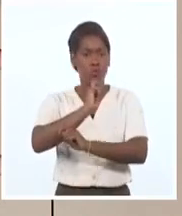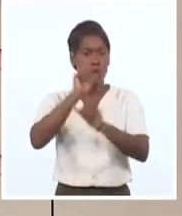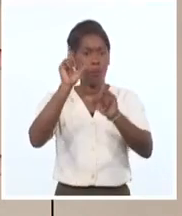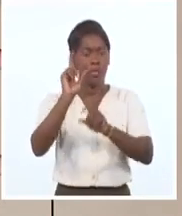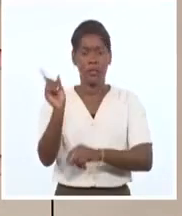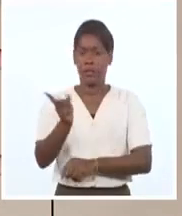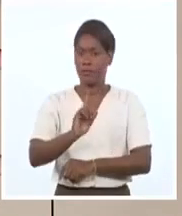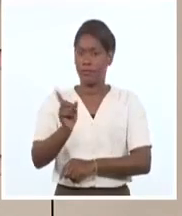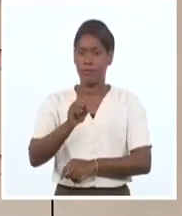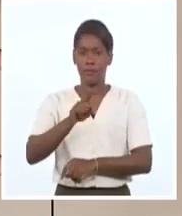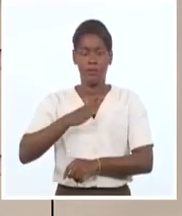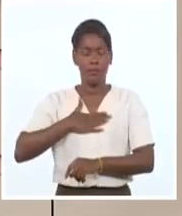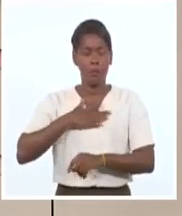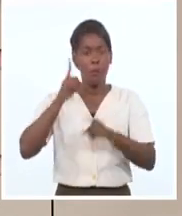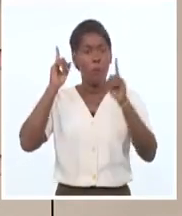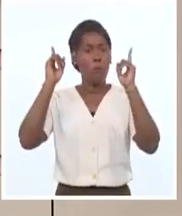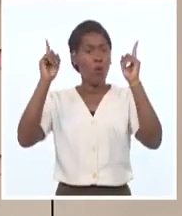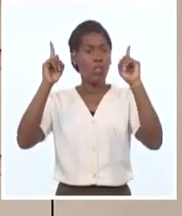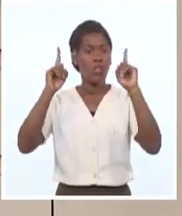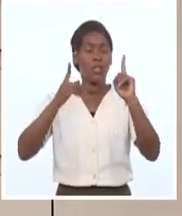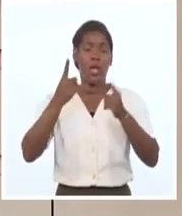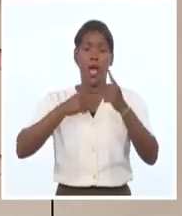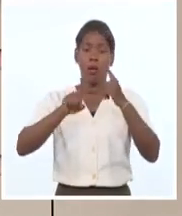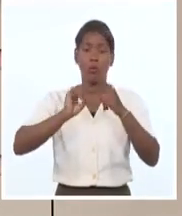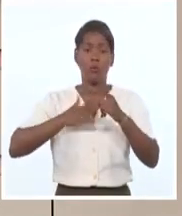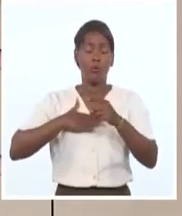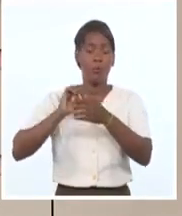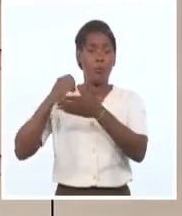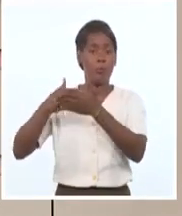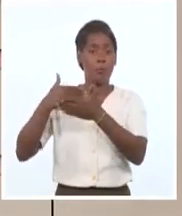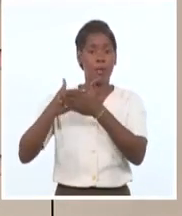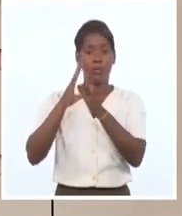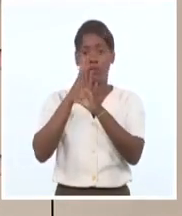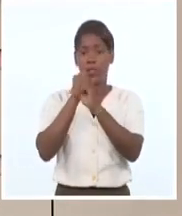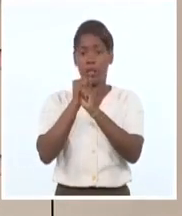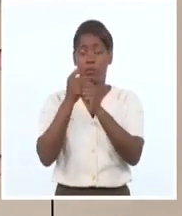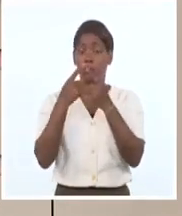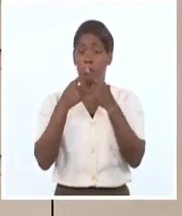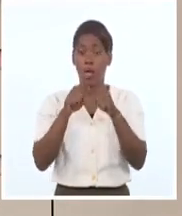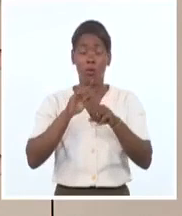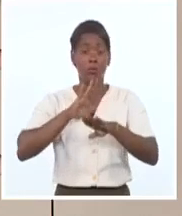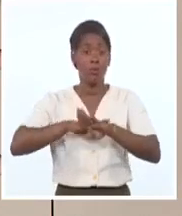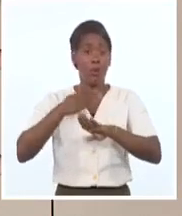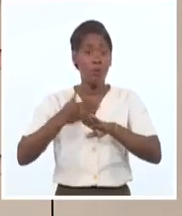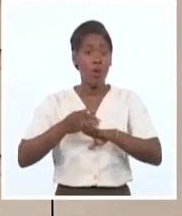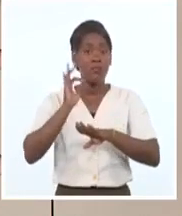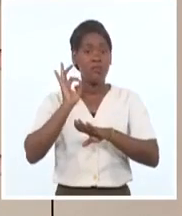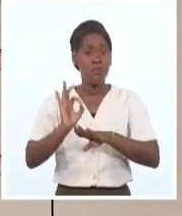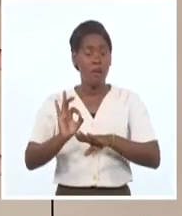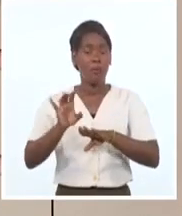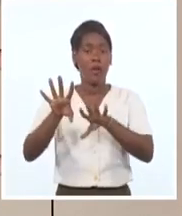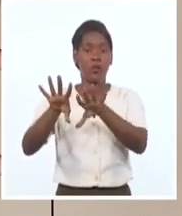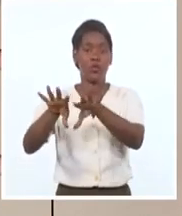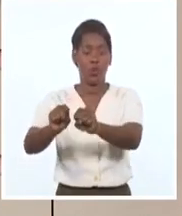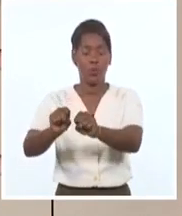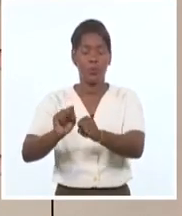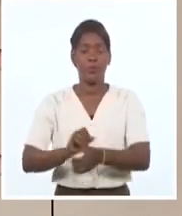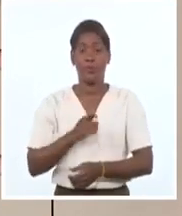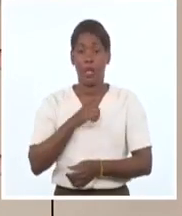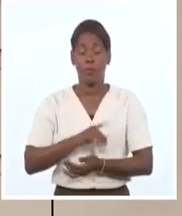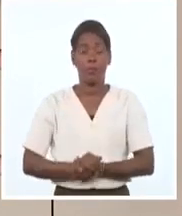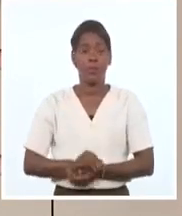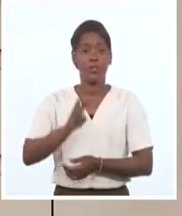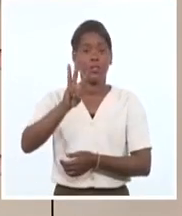política empresariado-privado. No es algo nuevo, y mire los frutos. De los 35 presidentes en el cargo